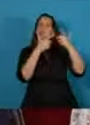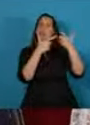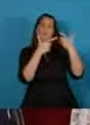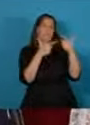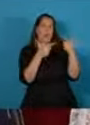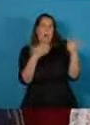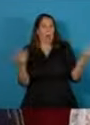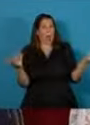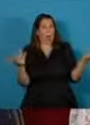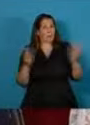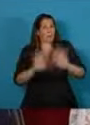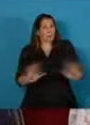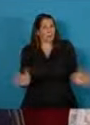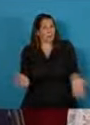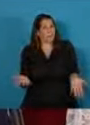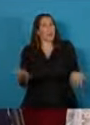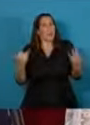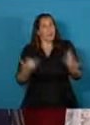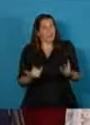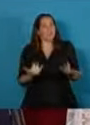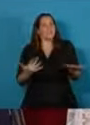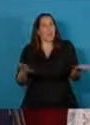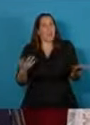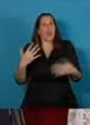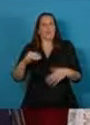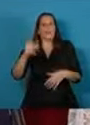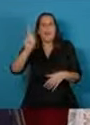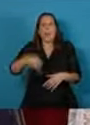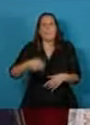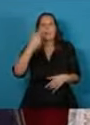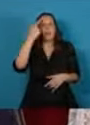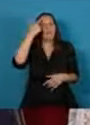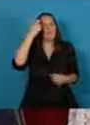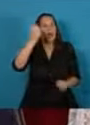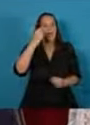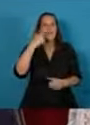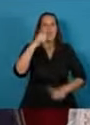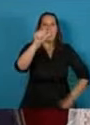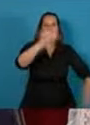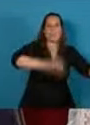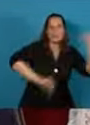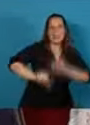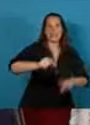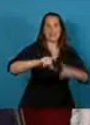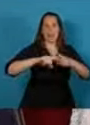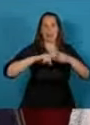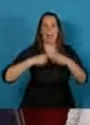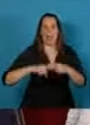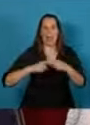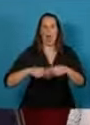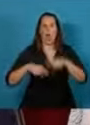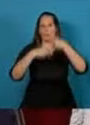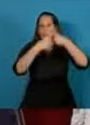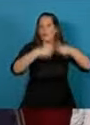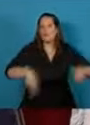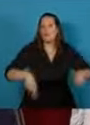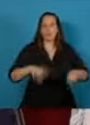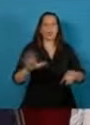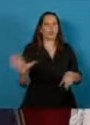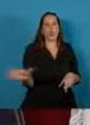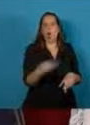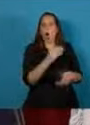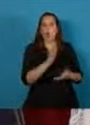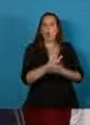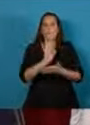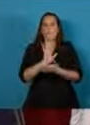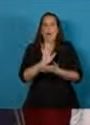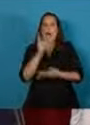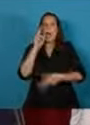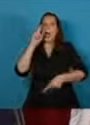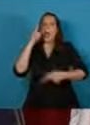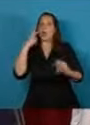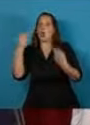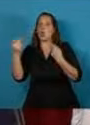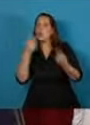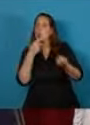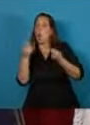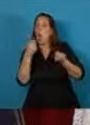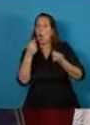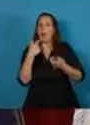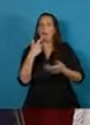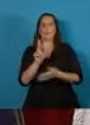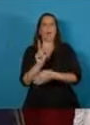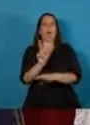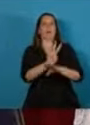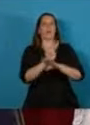convencidos de que la ciencia la tecnología la producción para la defensa la ciberdefensa pueden constituirse